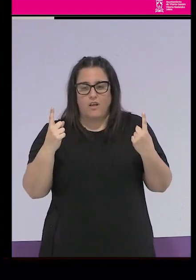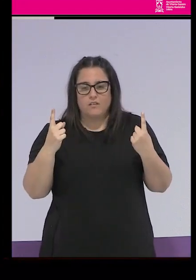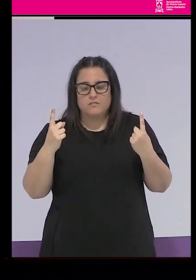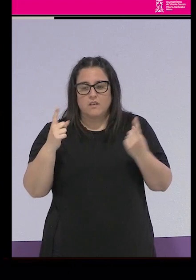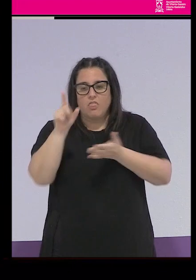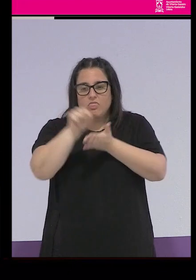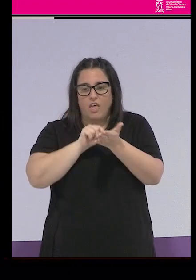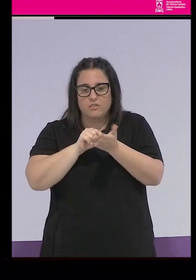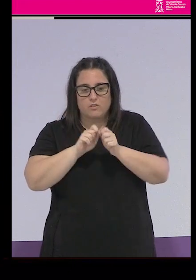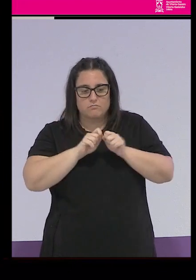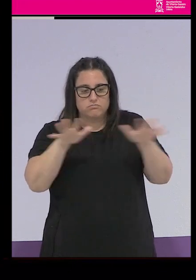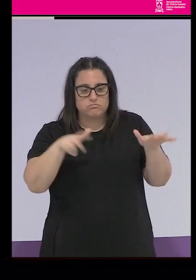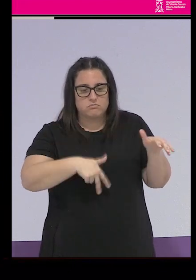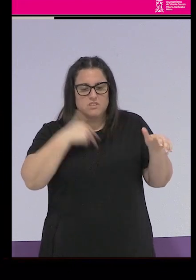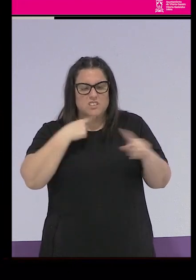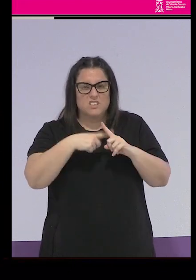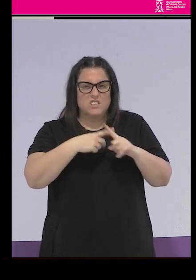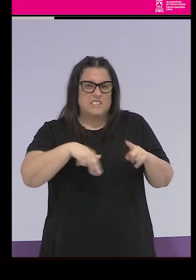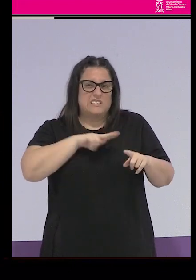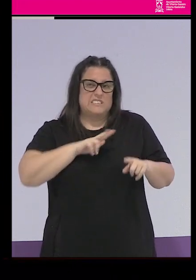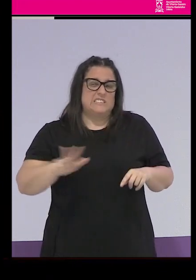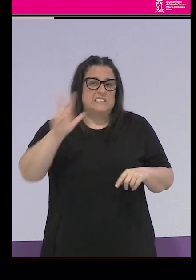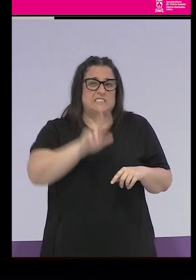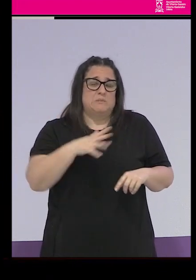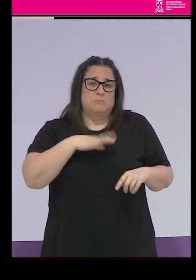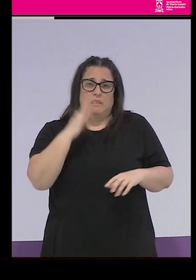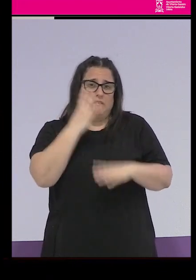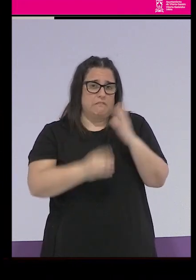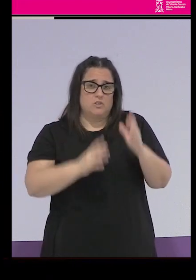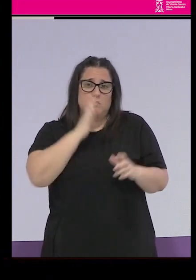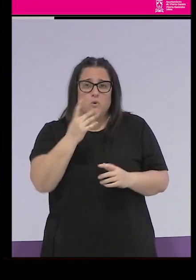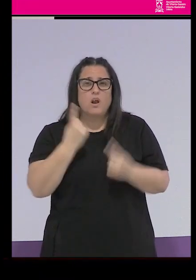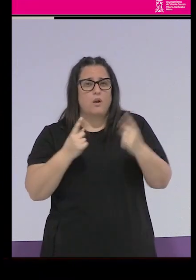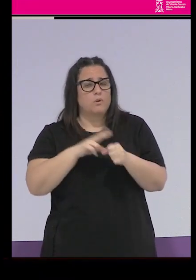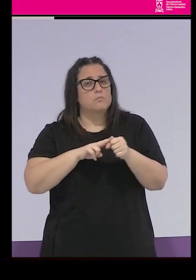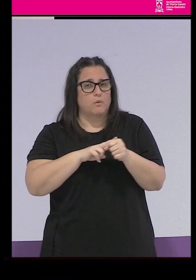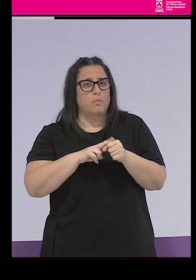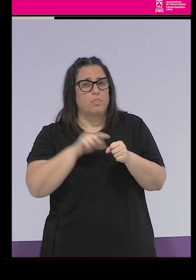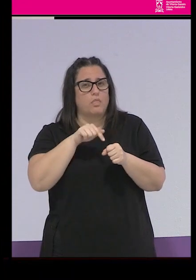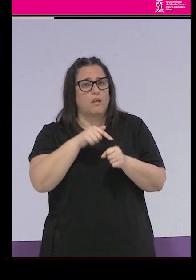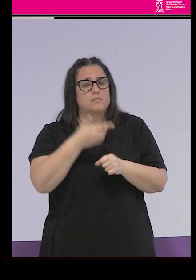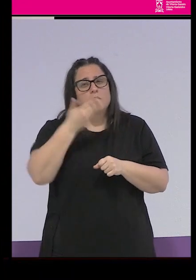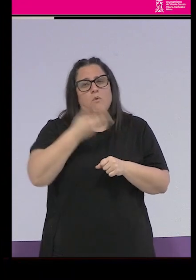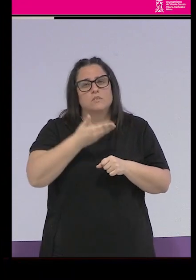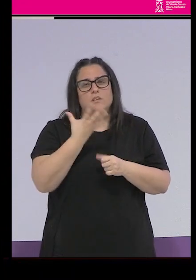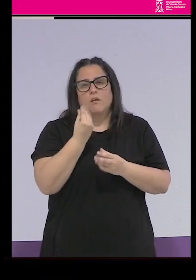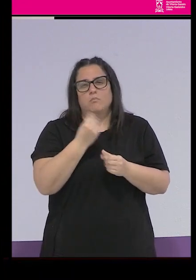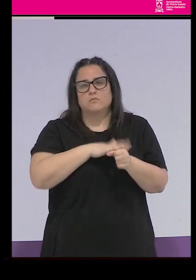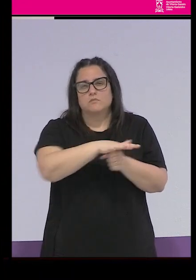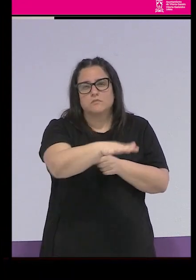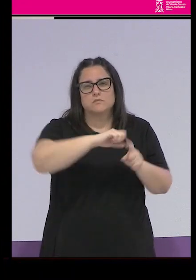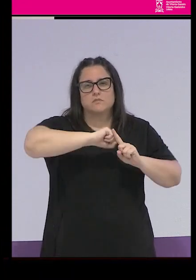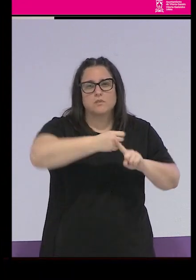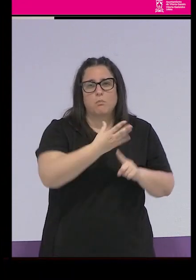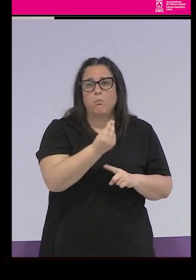estatal también nos daría unos datos que probablemente sean erróneos porque hubo provincias donde os digo que tuvieron una presencia como mucho más evidente y